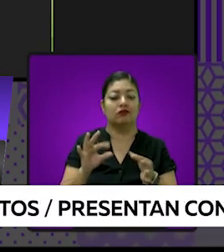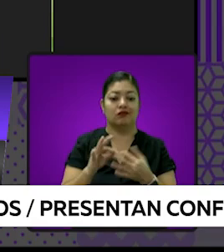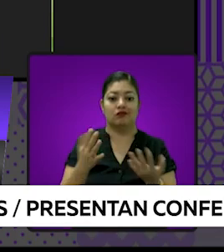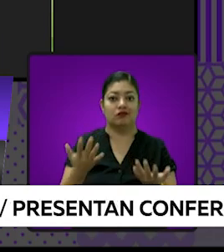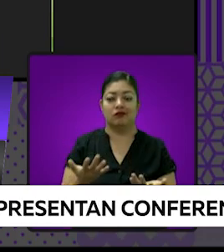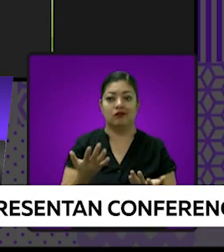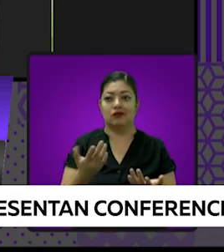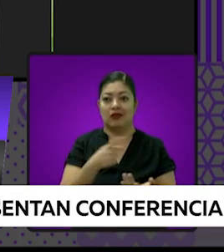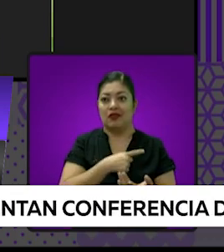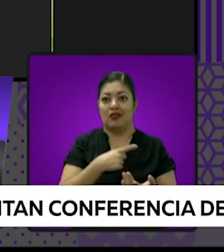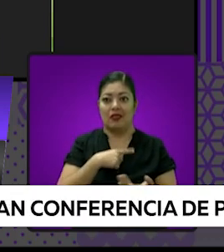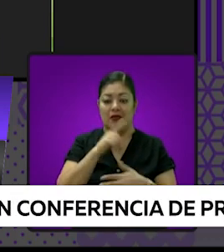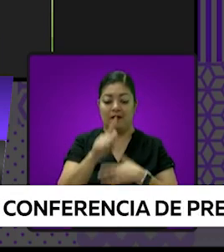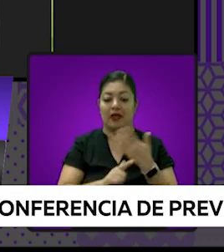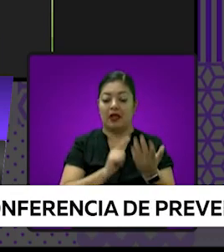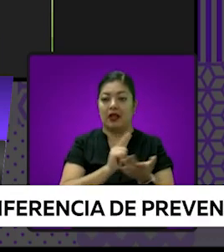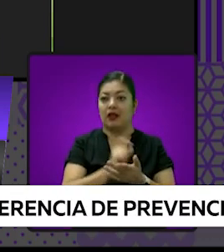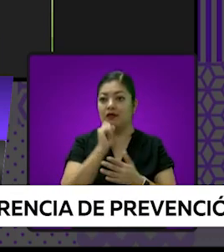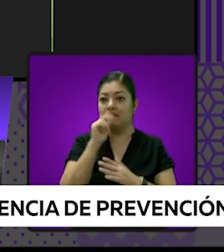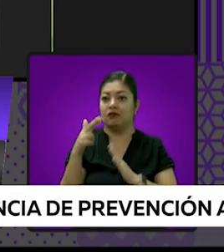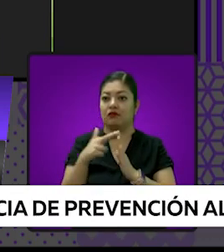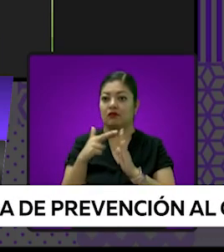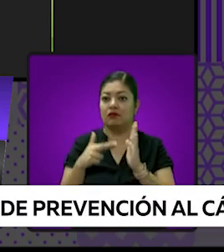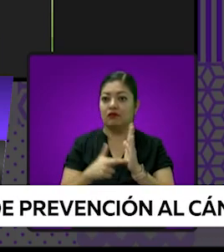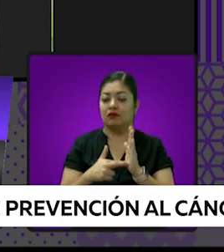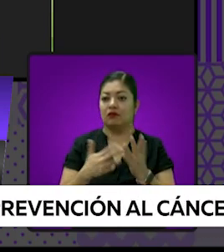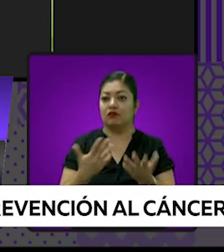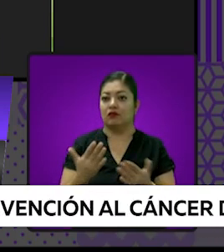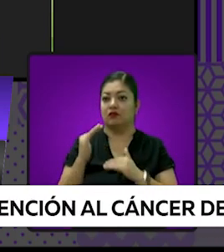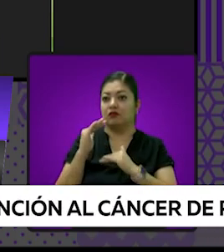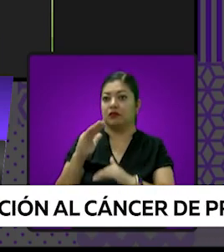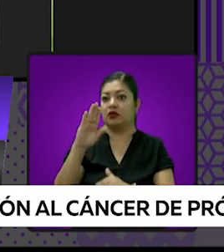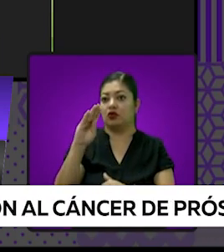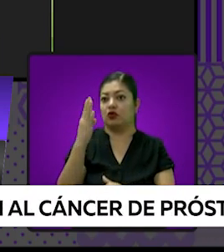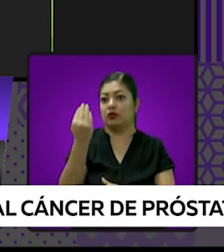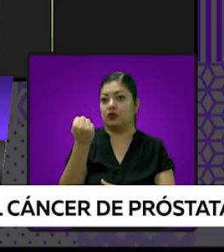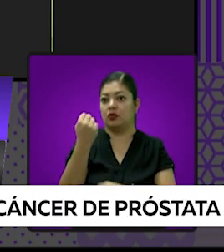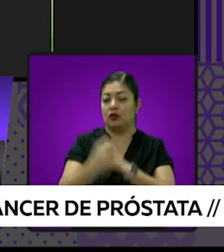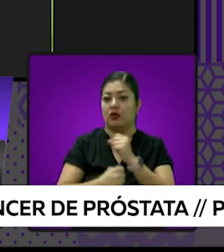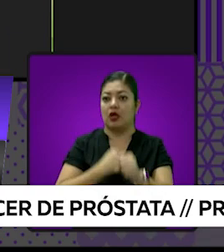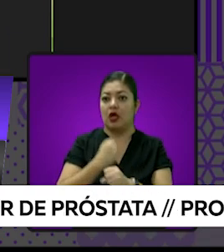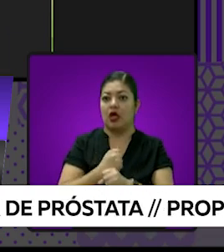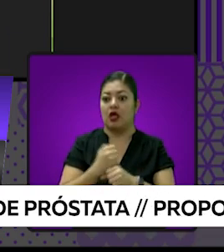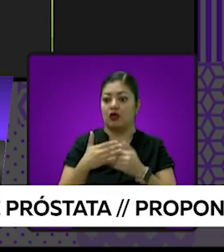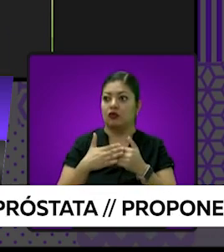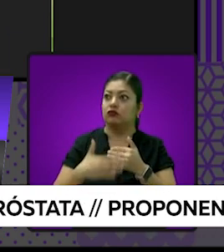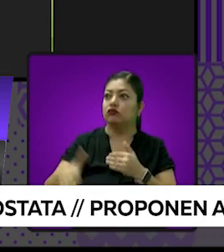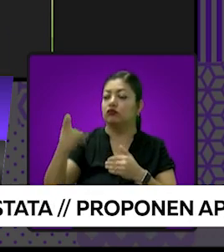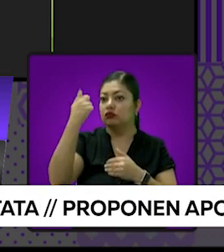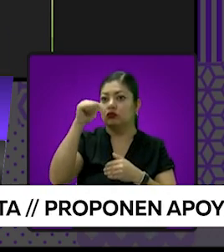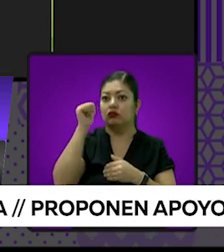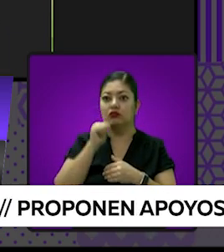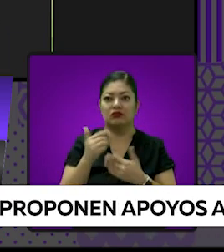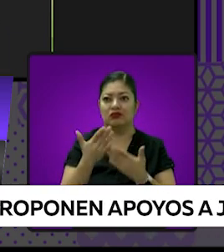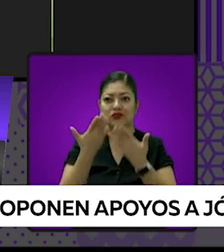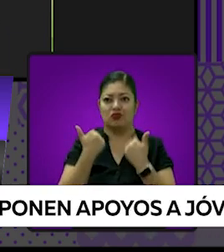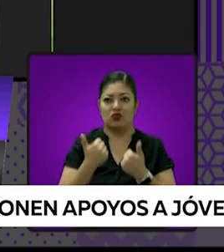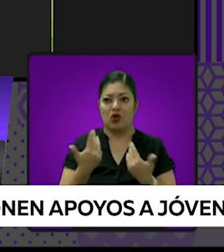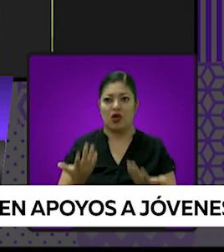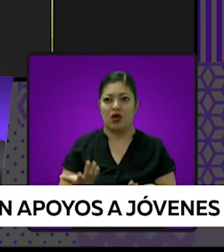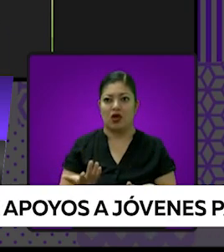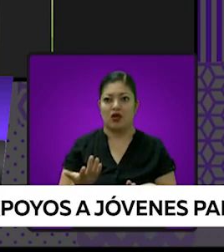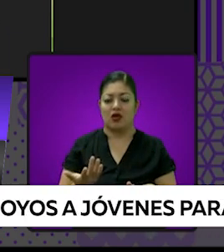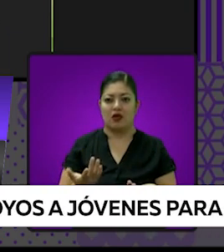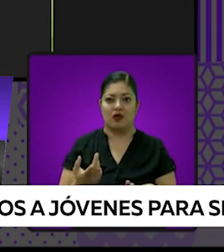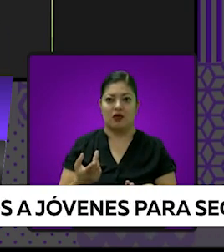haber un término, incluso la propia ley lo plantea hasta 99 años, el que sea un comodato indefinido, ni existe la